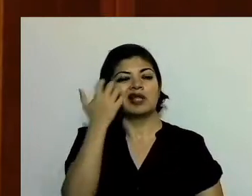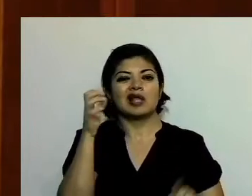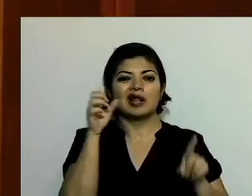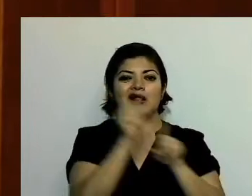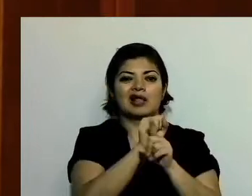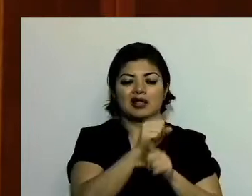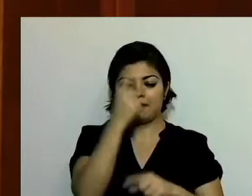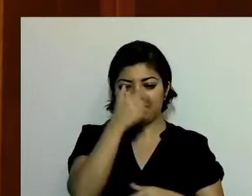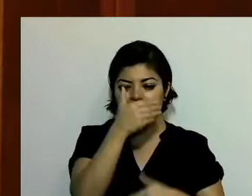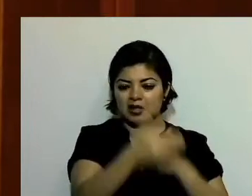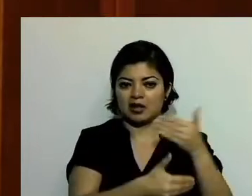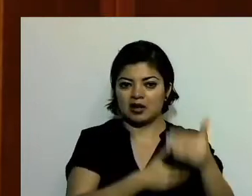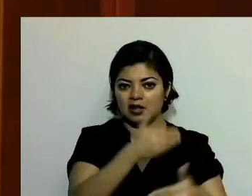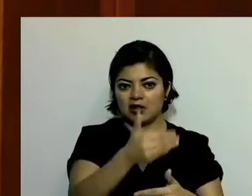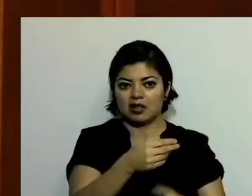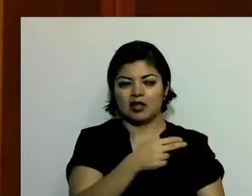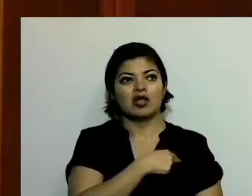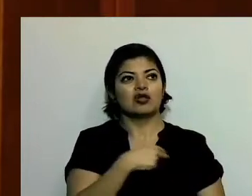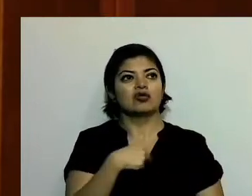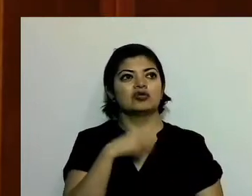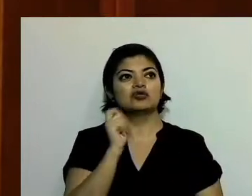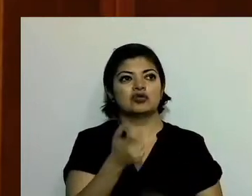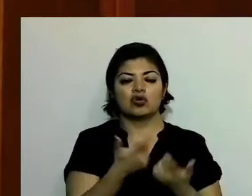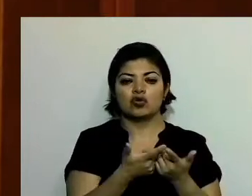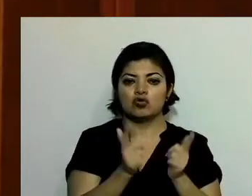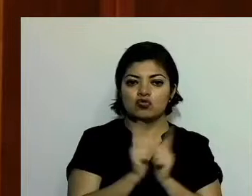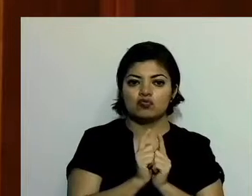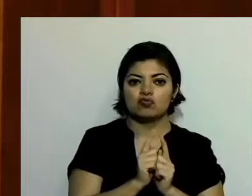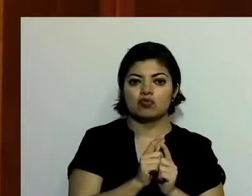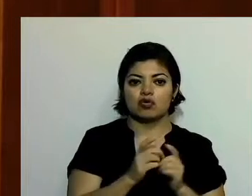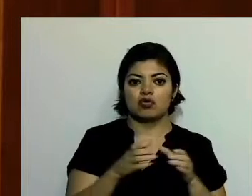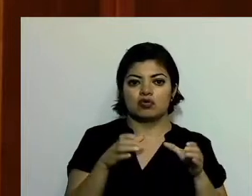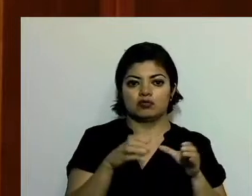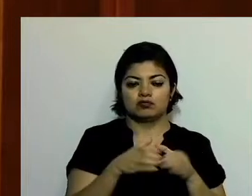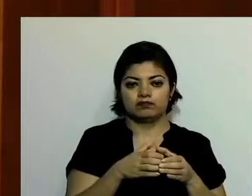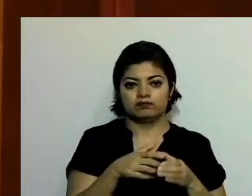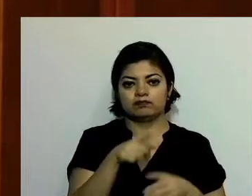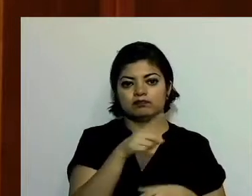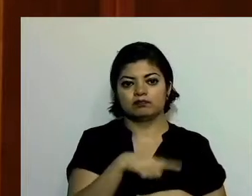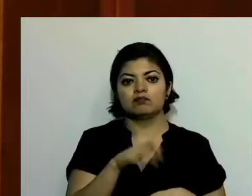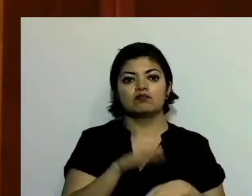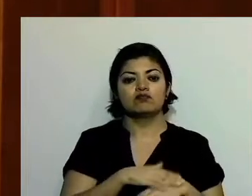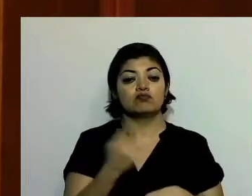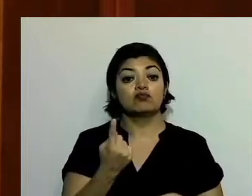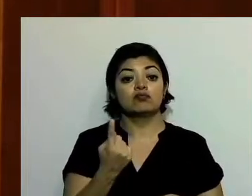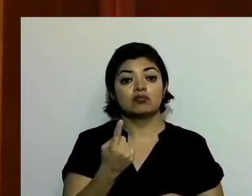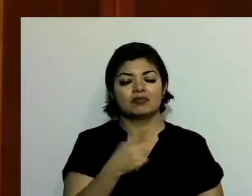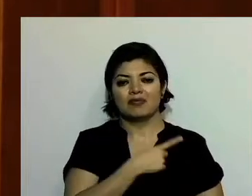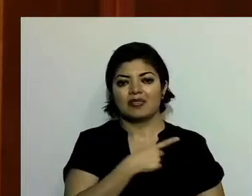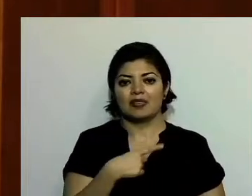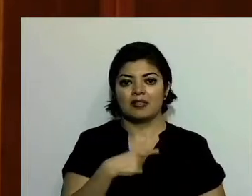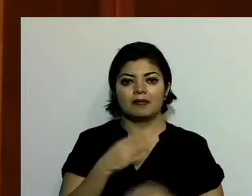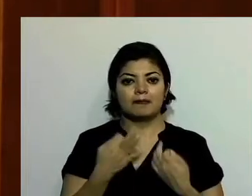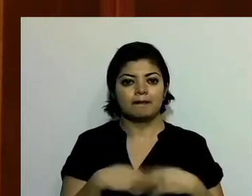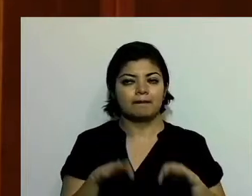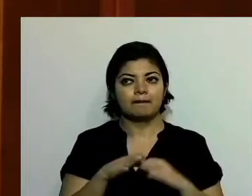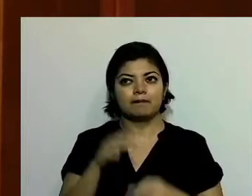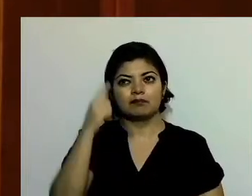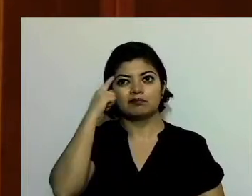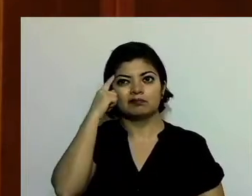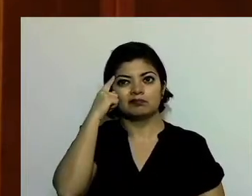política de nuestro partido, de nuestro grupo parlamentario, porque debemos abrazar la agenda